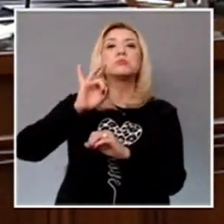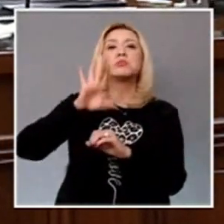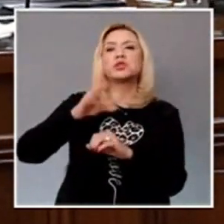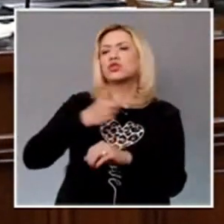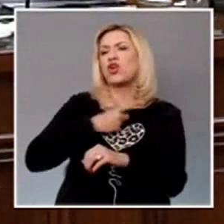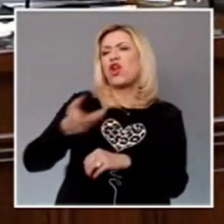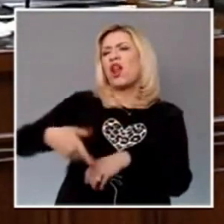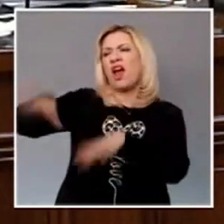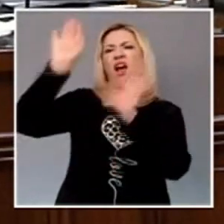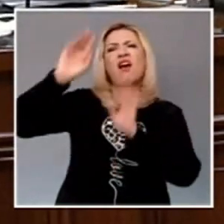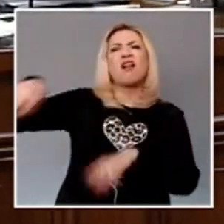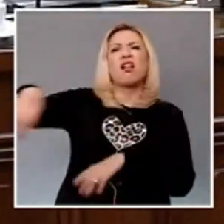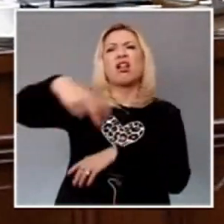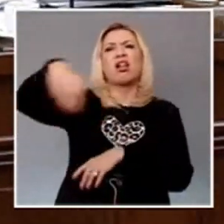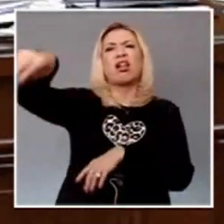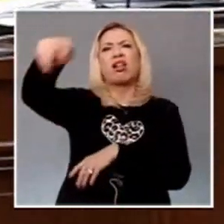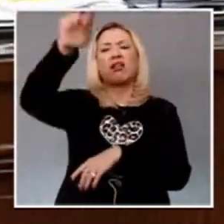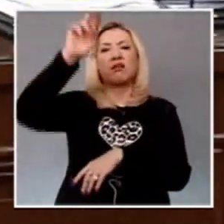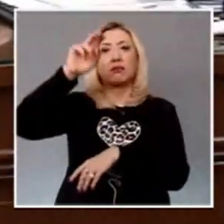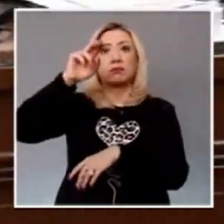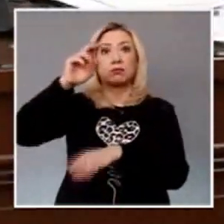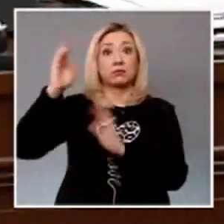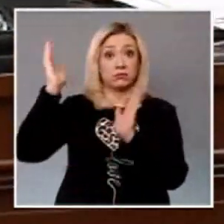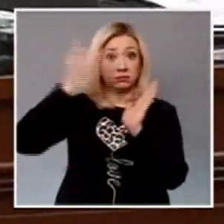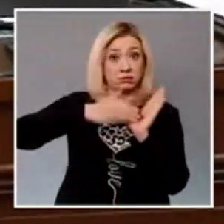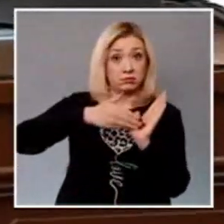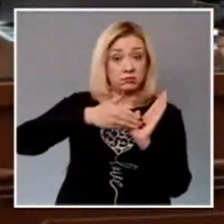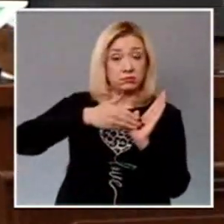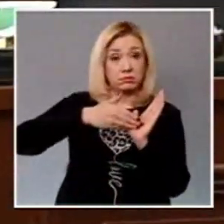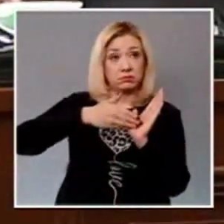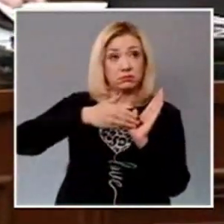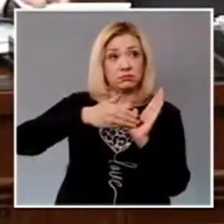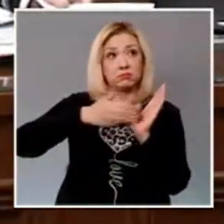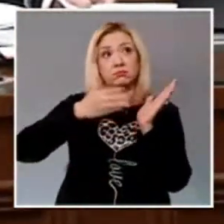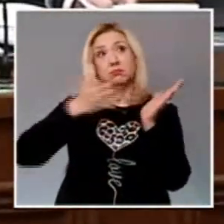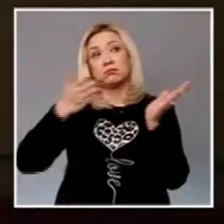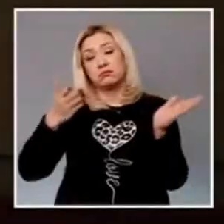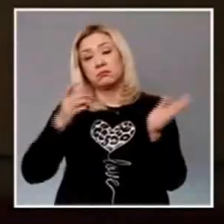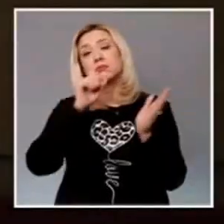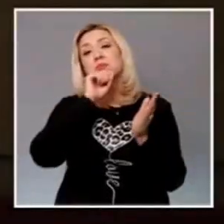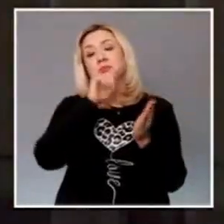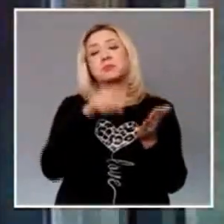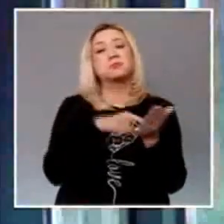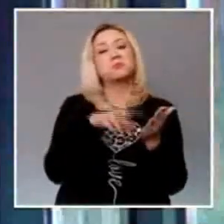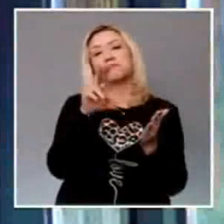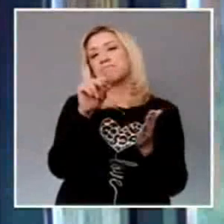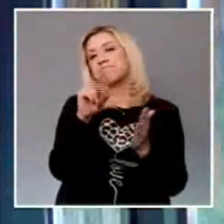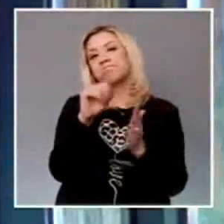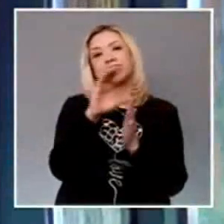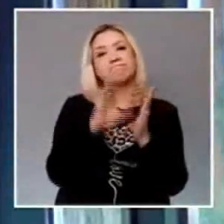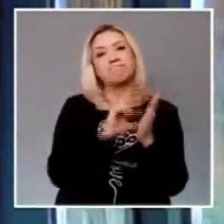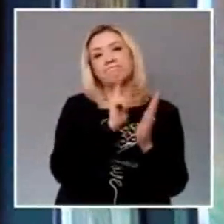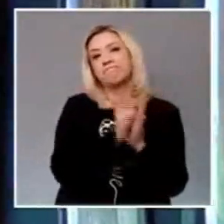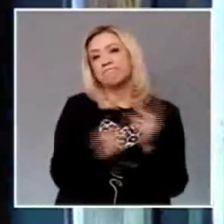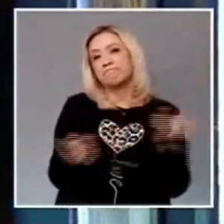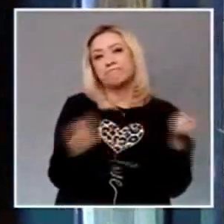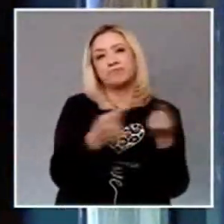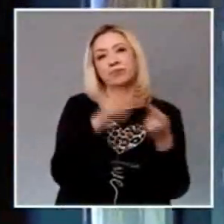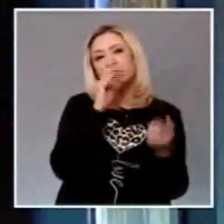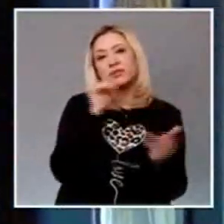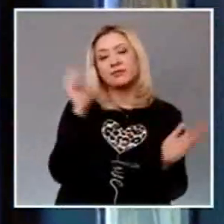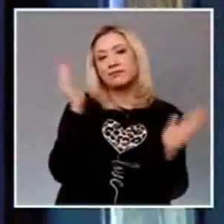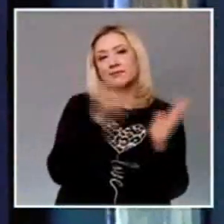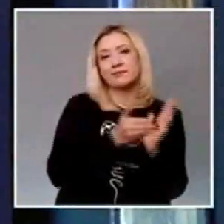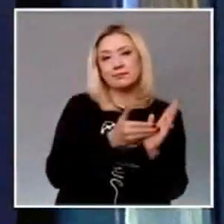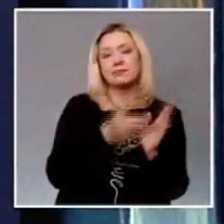público del municipio. Reiterar, esta disposición también fue declarada inconstitucional. Eso fue lo que resolvió el Pleno de la Suprema Corte en la sesión